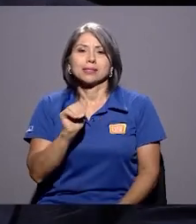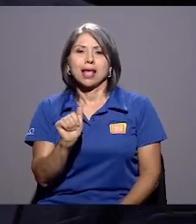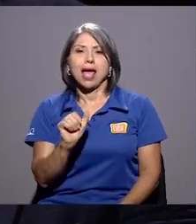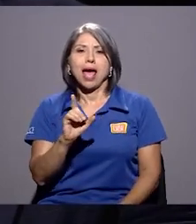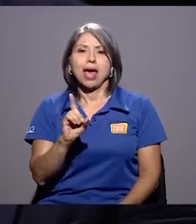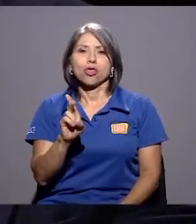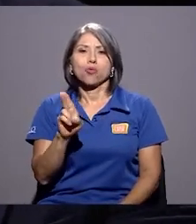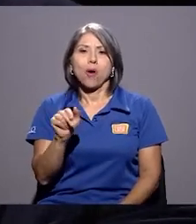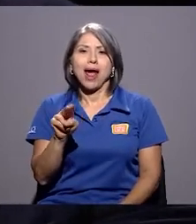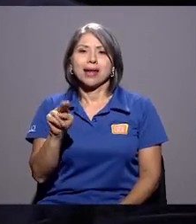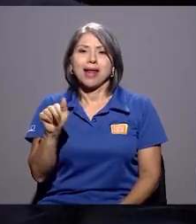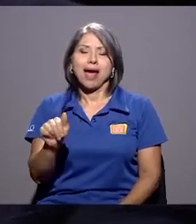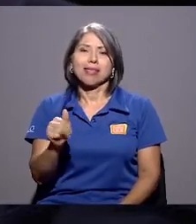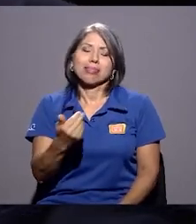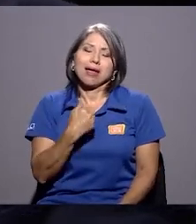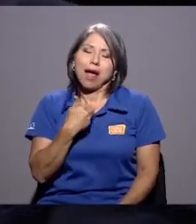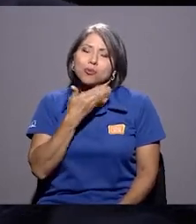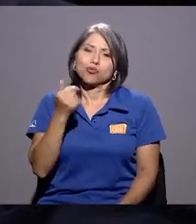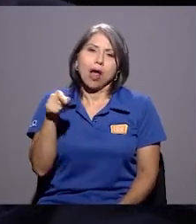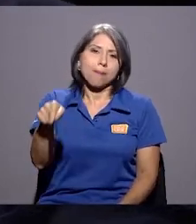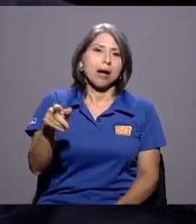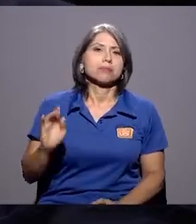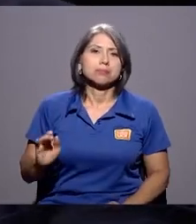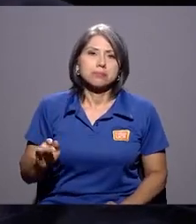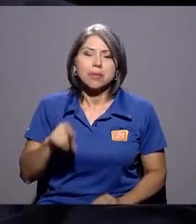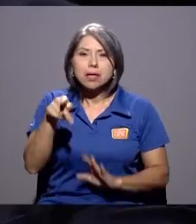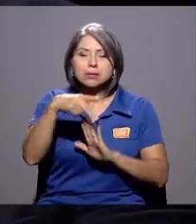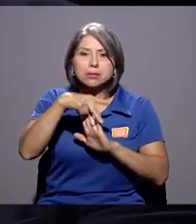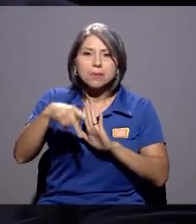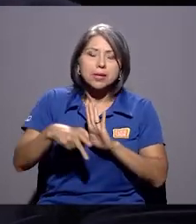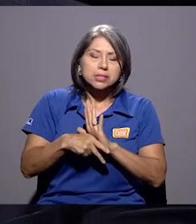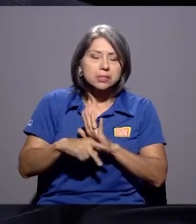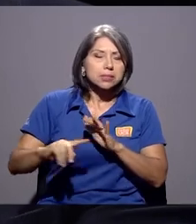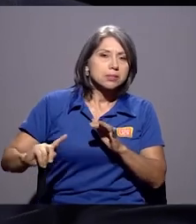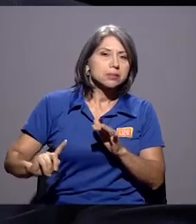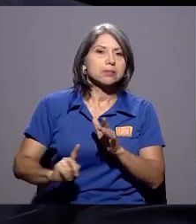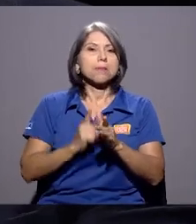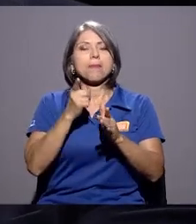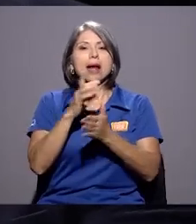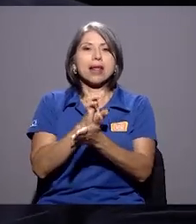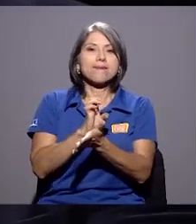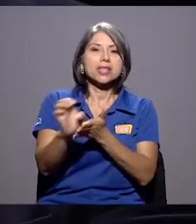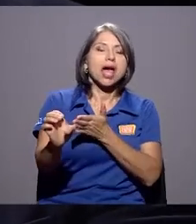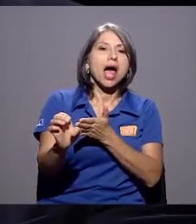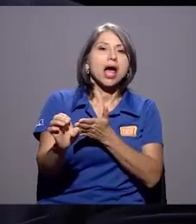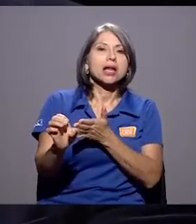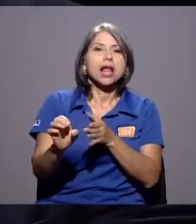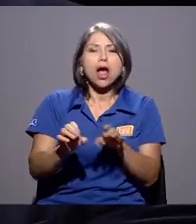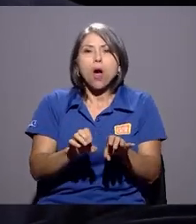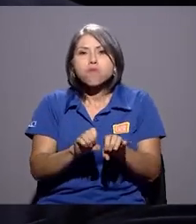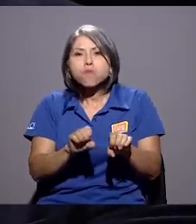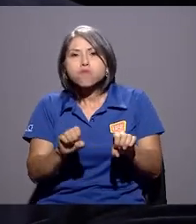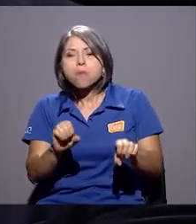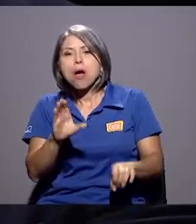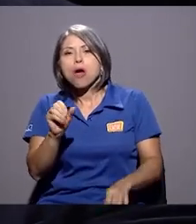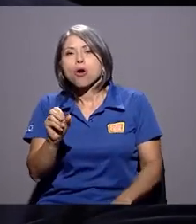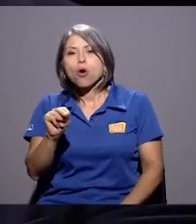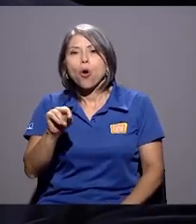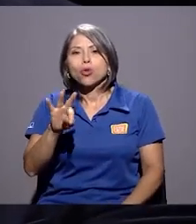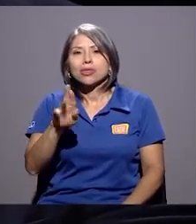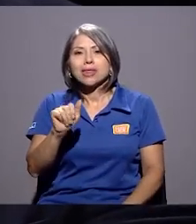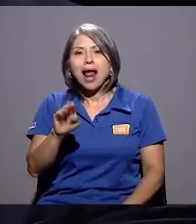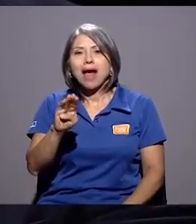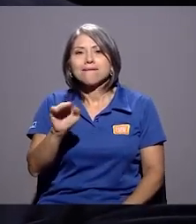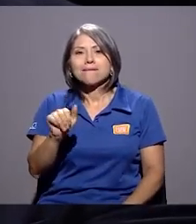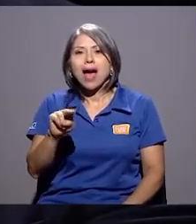una mejor aduana. Ese es el principio para evitar, digamos, el contrabando que es una de las fugas